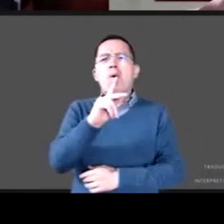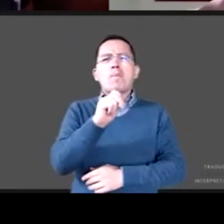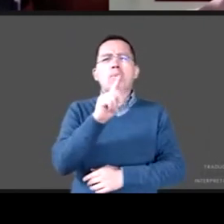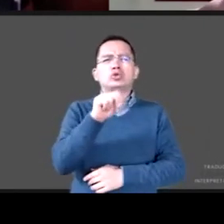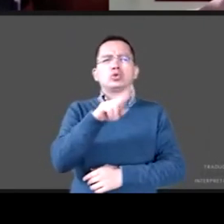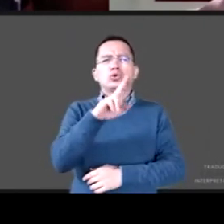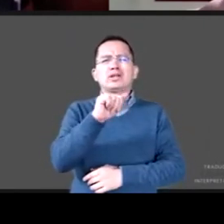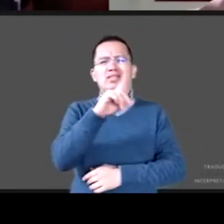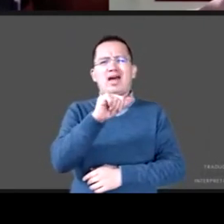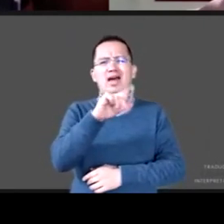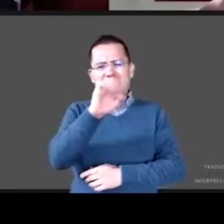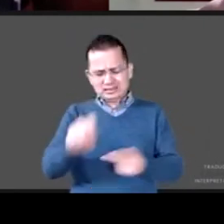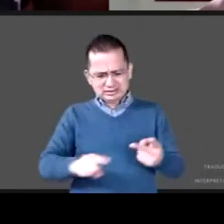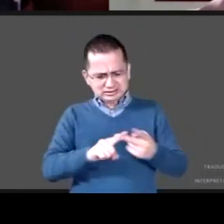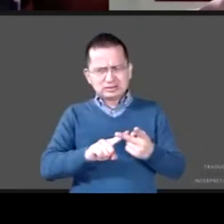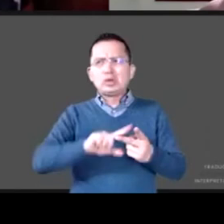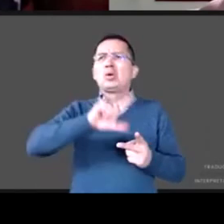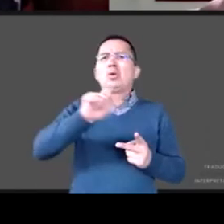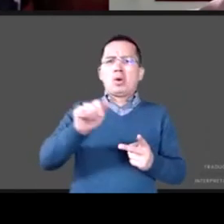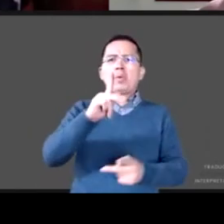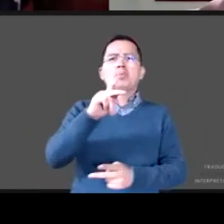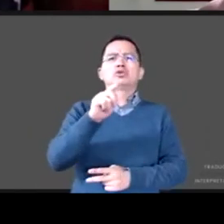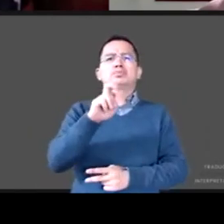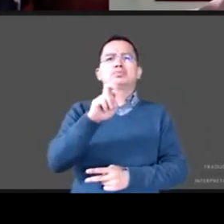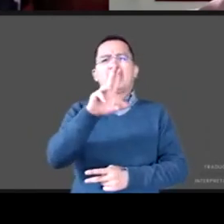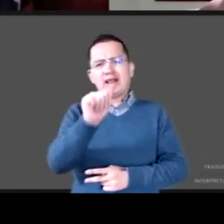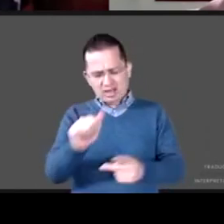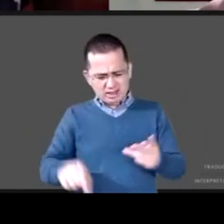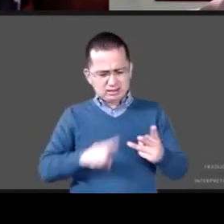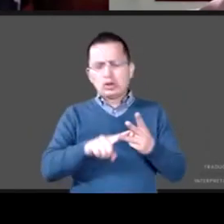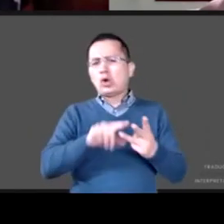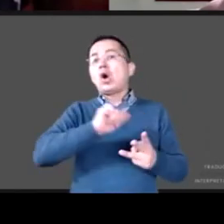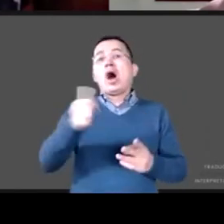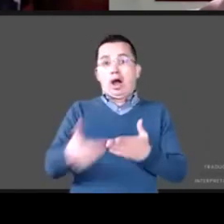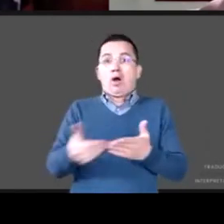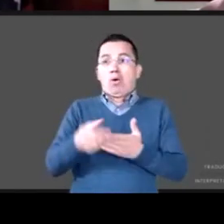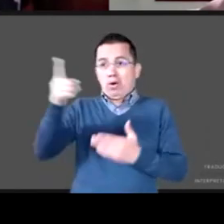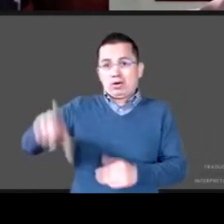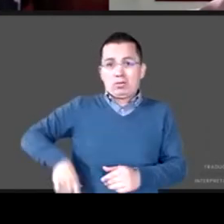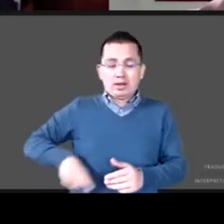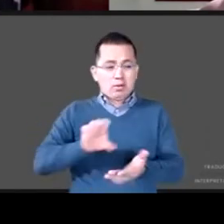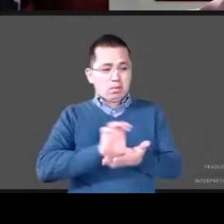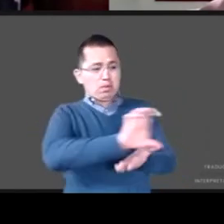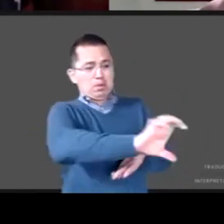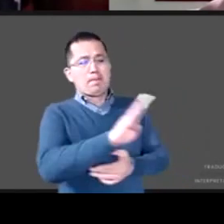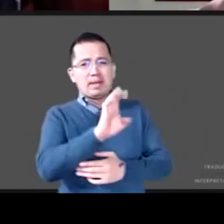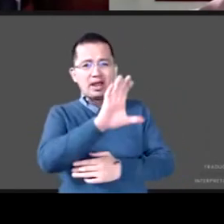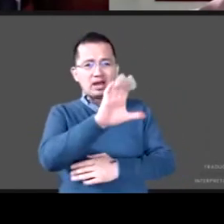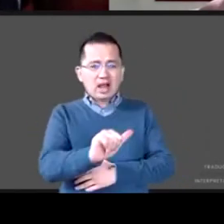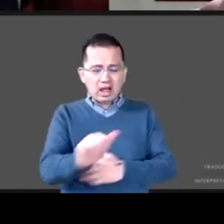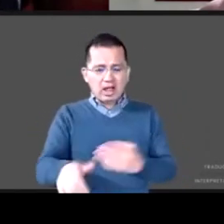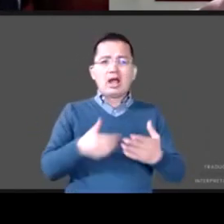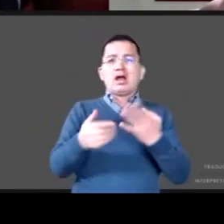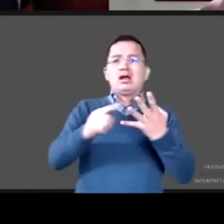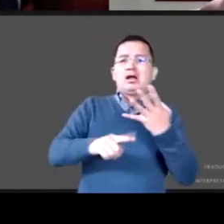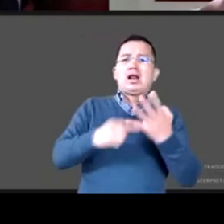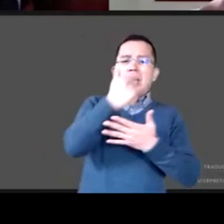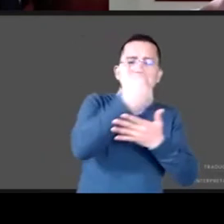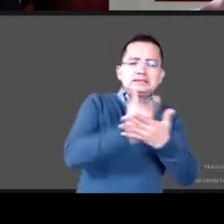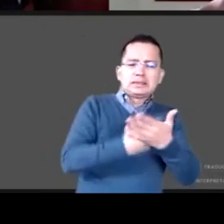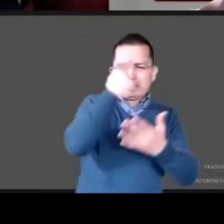las distintas becas Junito Juárez y otras todas incluidas en el padrón del bienestar quisiera preguntarles